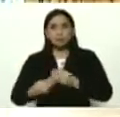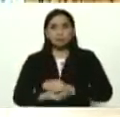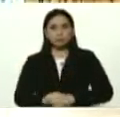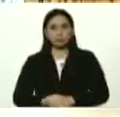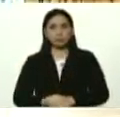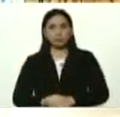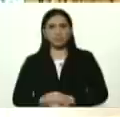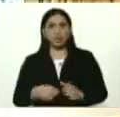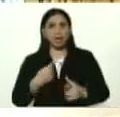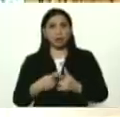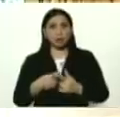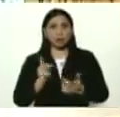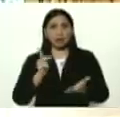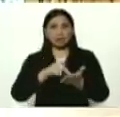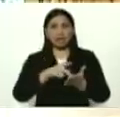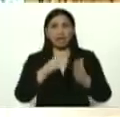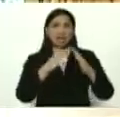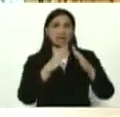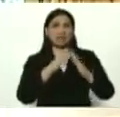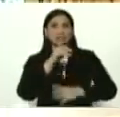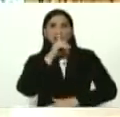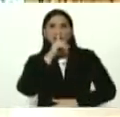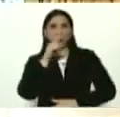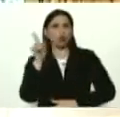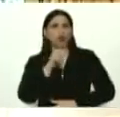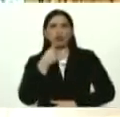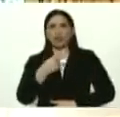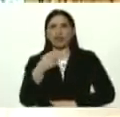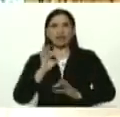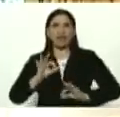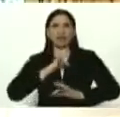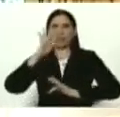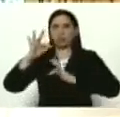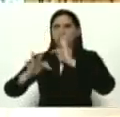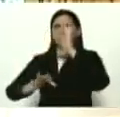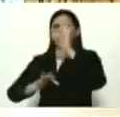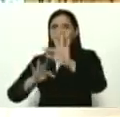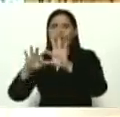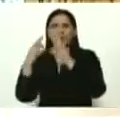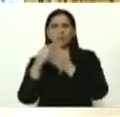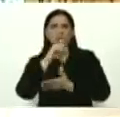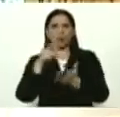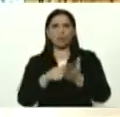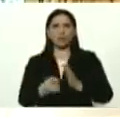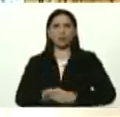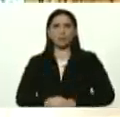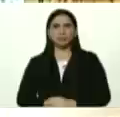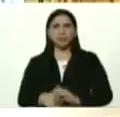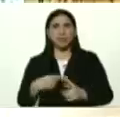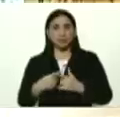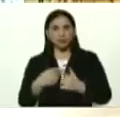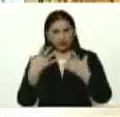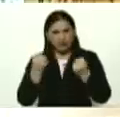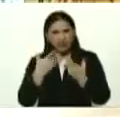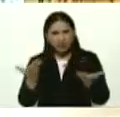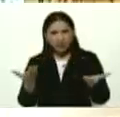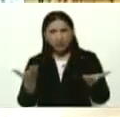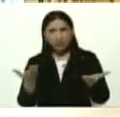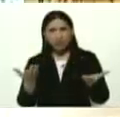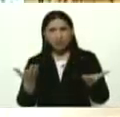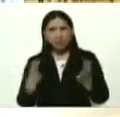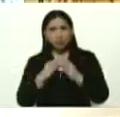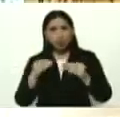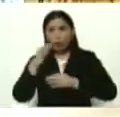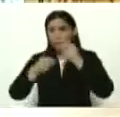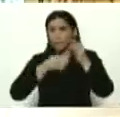Y entonces llegan a su casa y le dicen silencio, no digas nada. Y ya han contaminado familias enteras. ¿Esto se entiende? Todo esto lo estoy